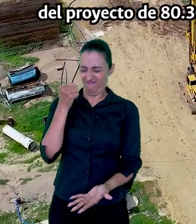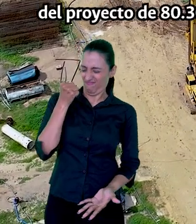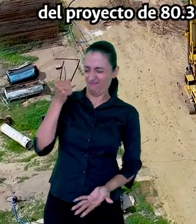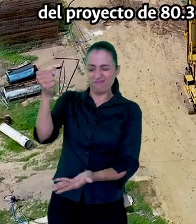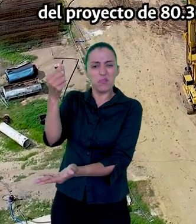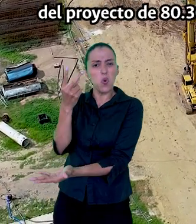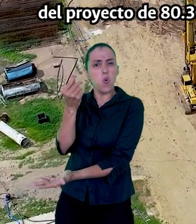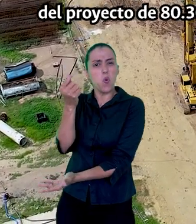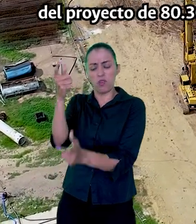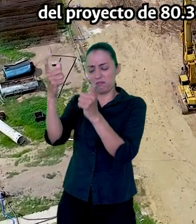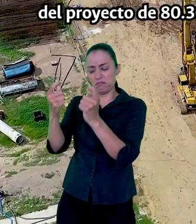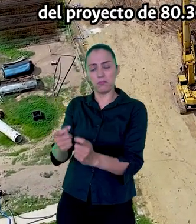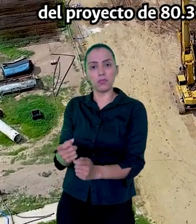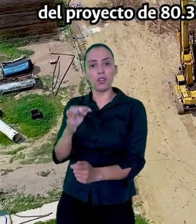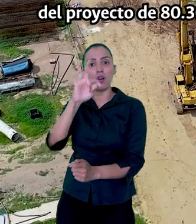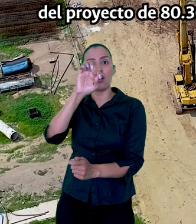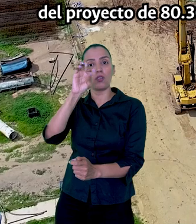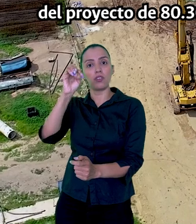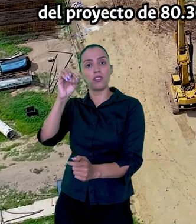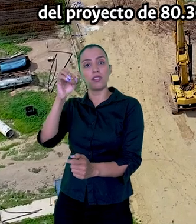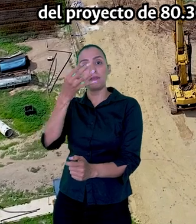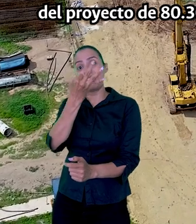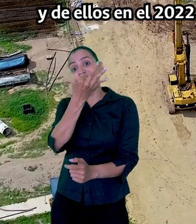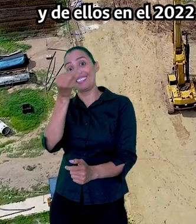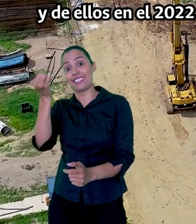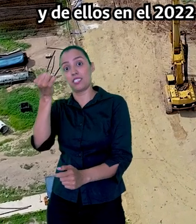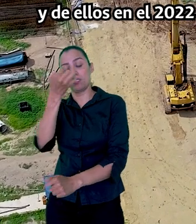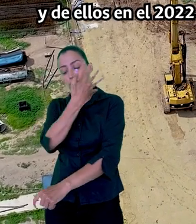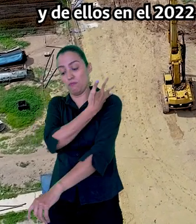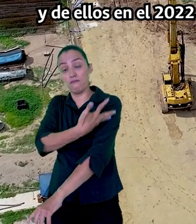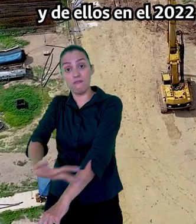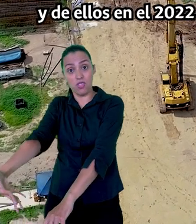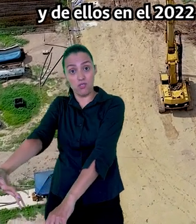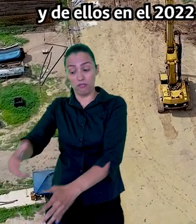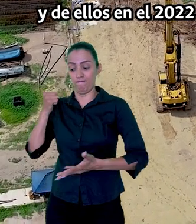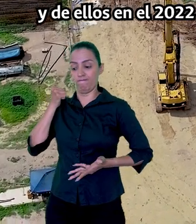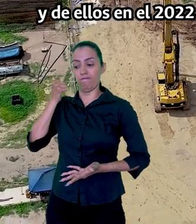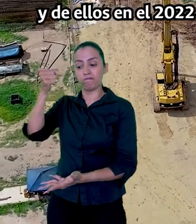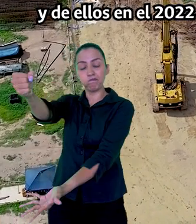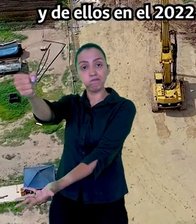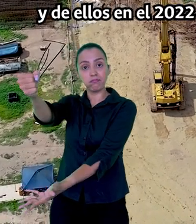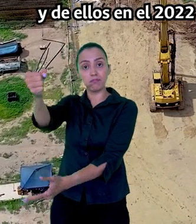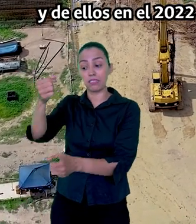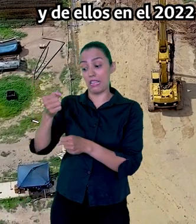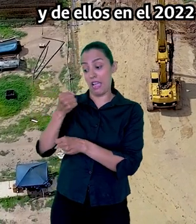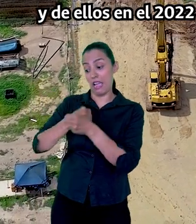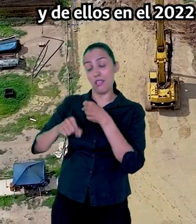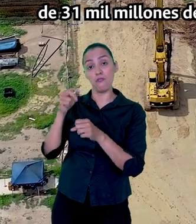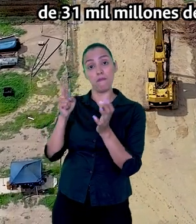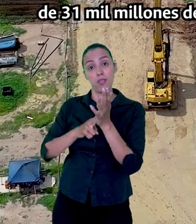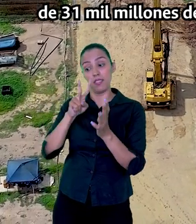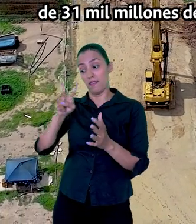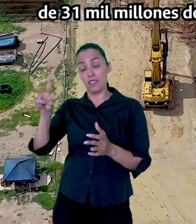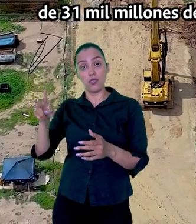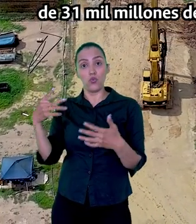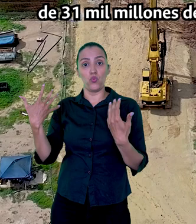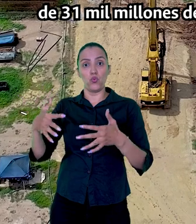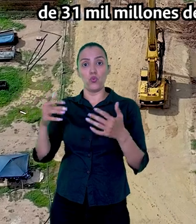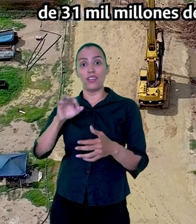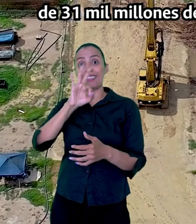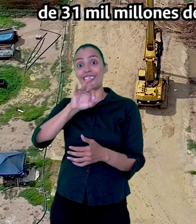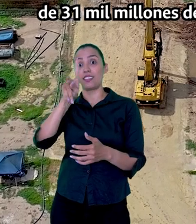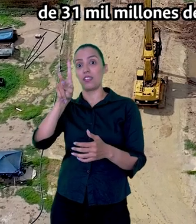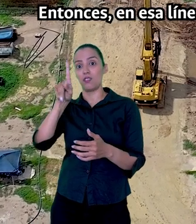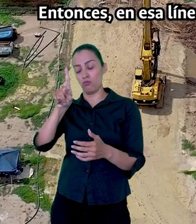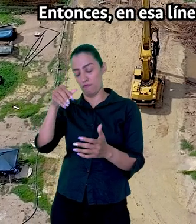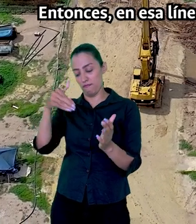estimado del proyecto de 80 mil 300 millones de pesos y de ellos, en el 2022, ya un compromiso de 31 mil millones